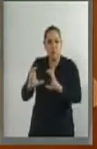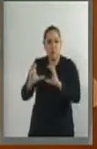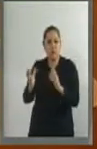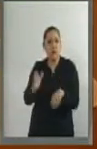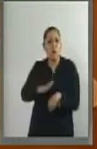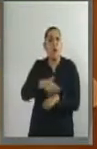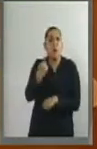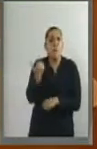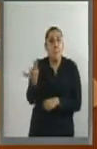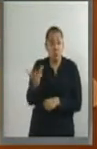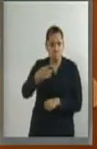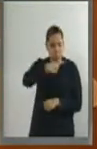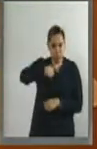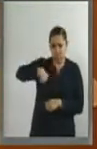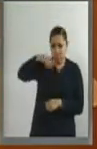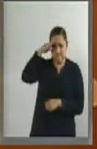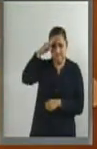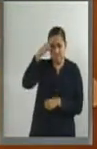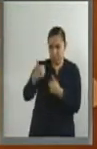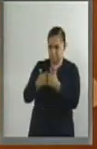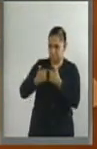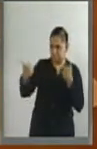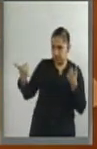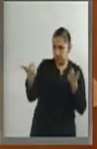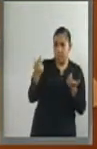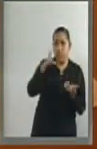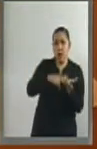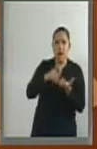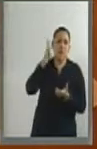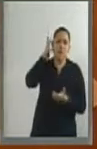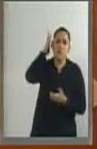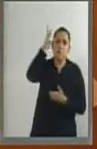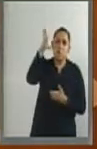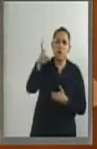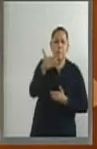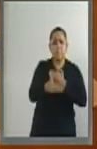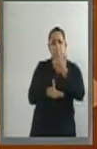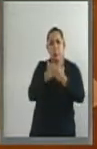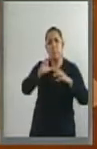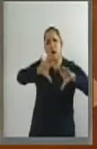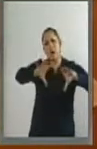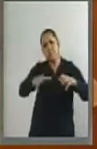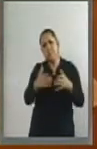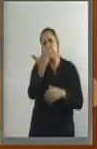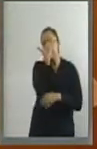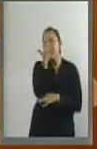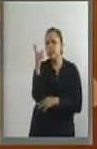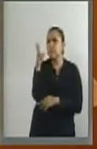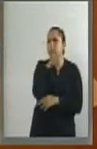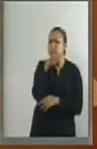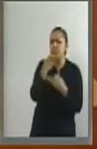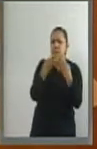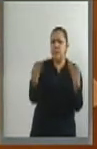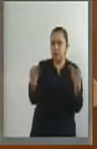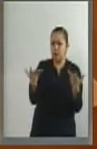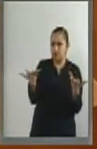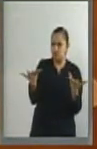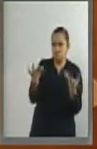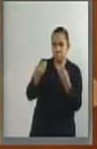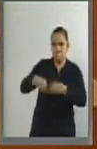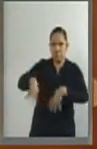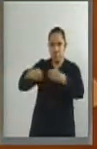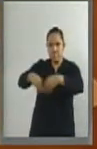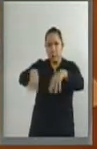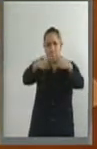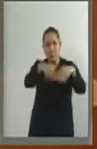será la destrucción de los ecosistemas y la puesta en cuestión de la viabilidad de las formas de vida. Tal parece